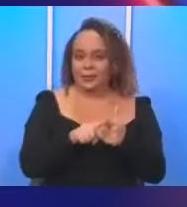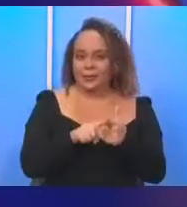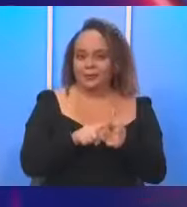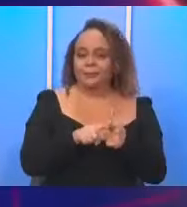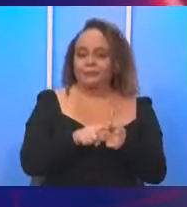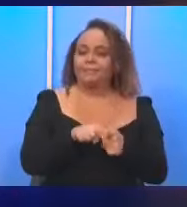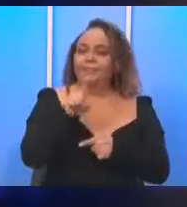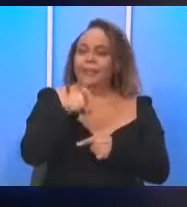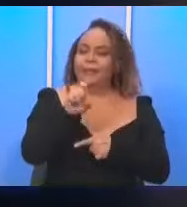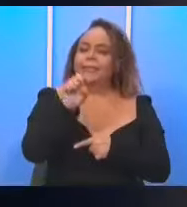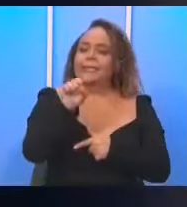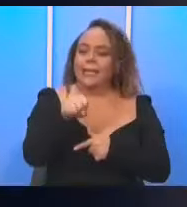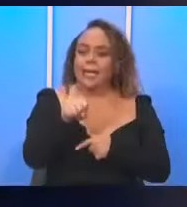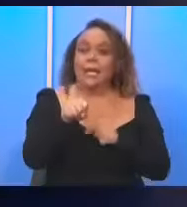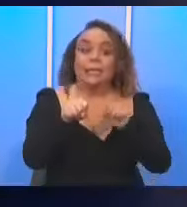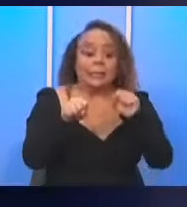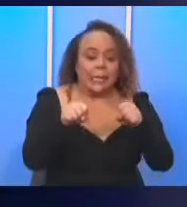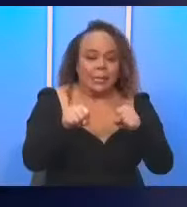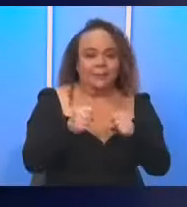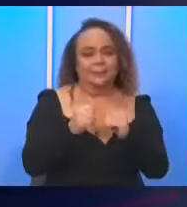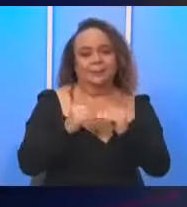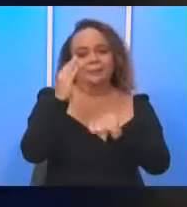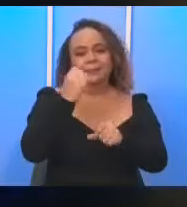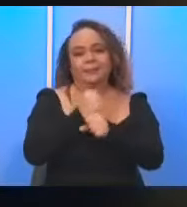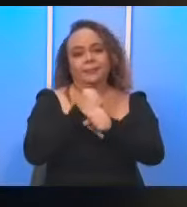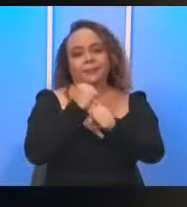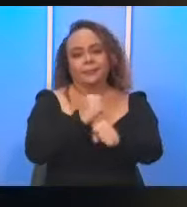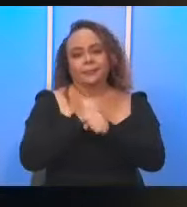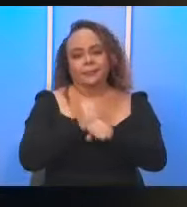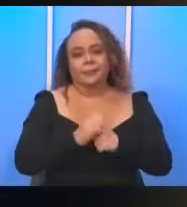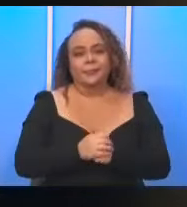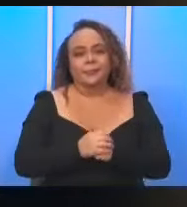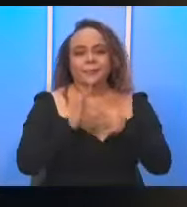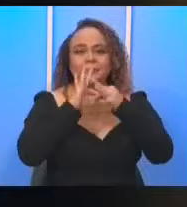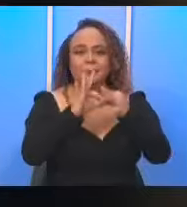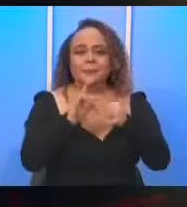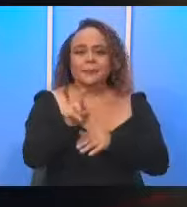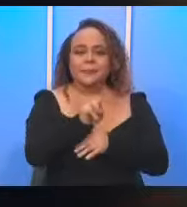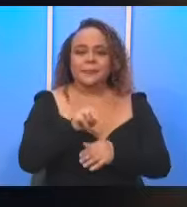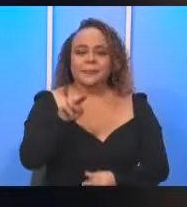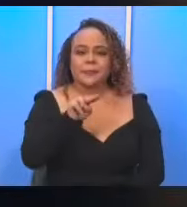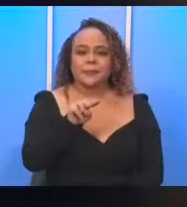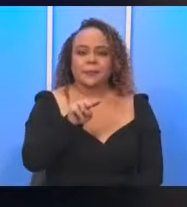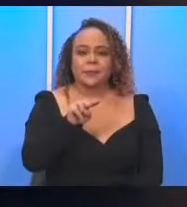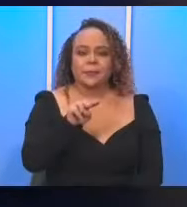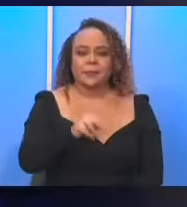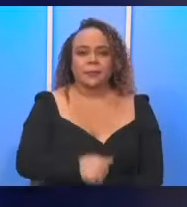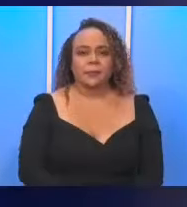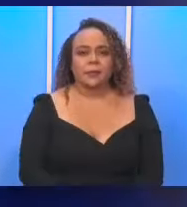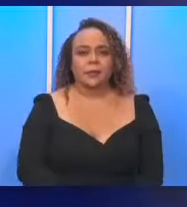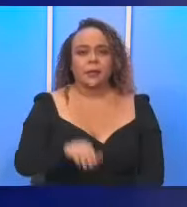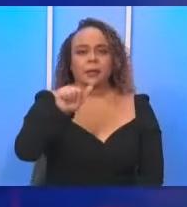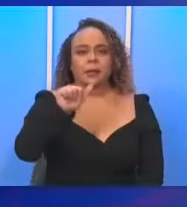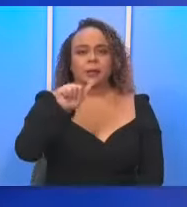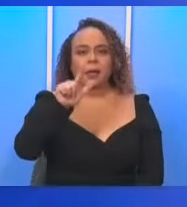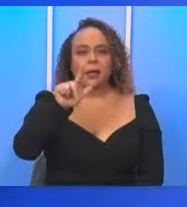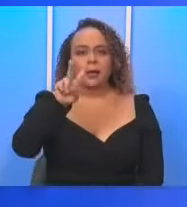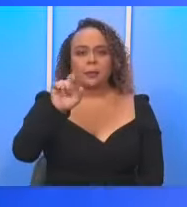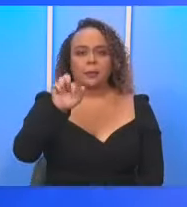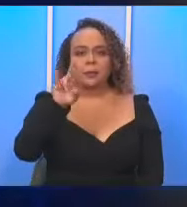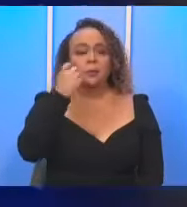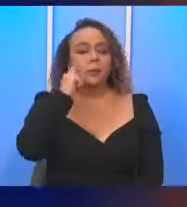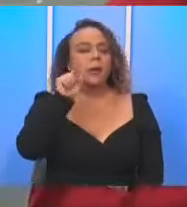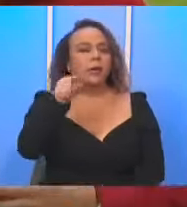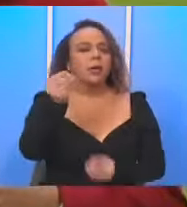Hay que sí o sí incrementar los operativos de seguridad. Nos vamos con nuestro compañero Álvaro para que él